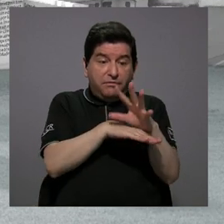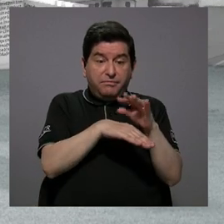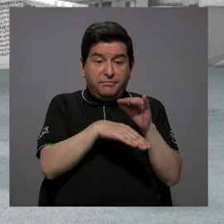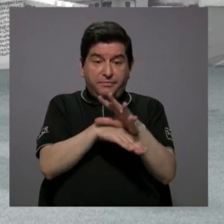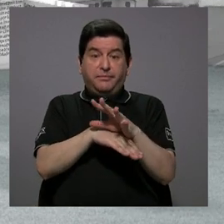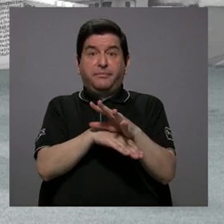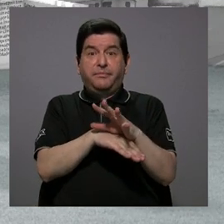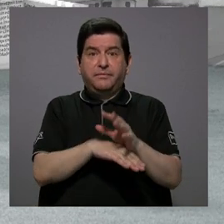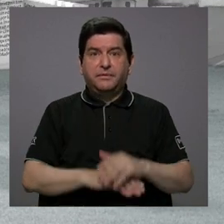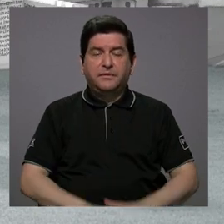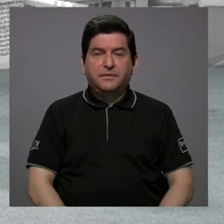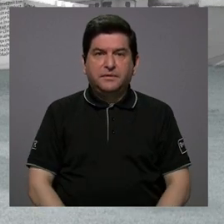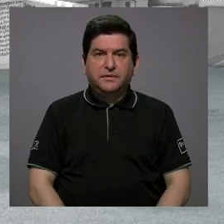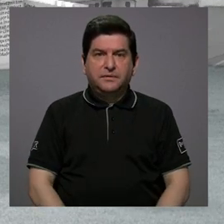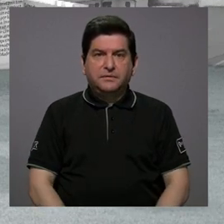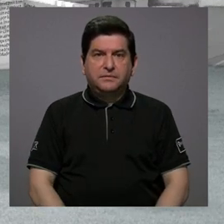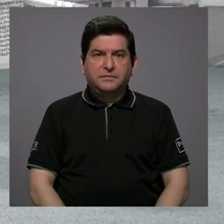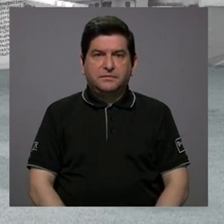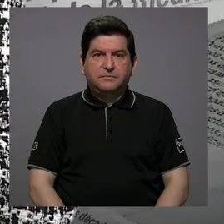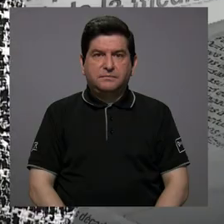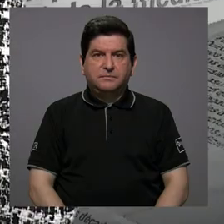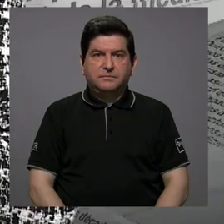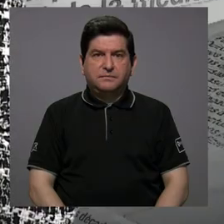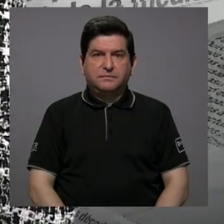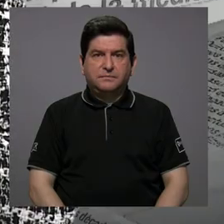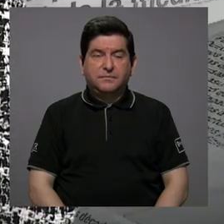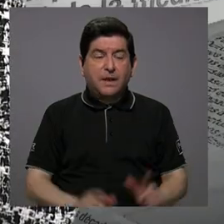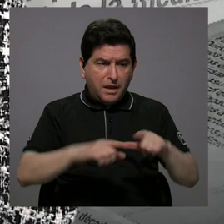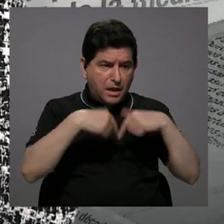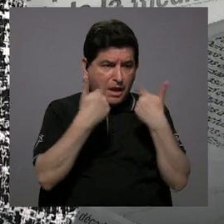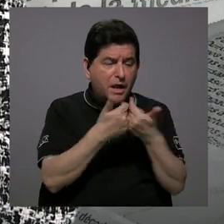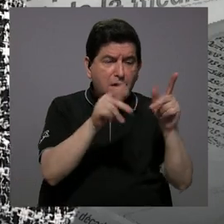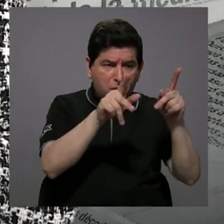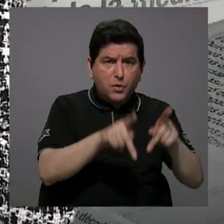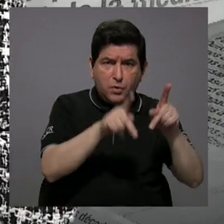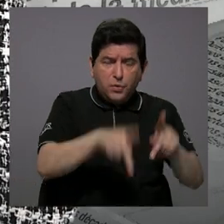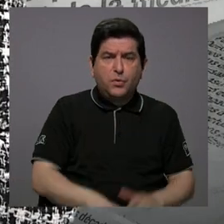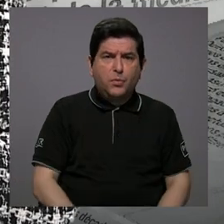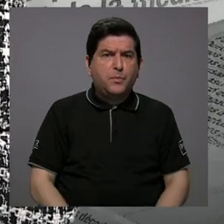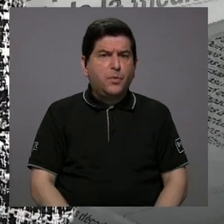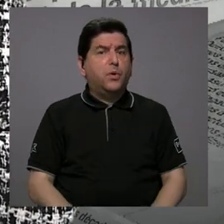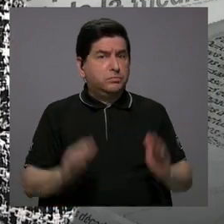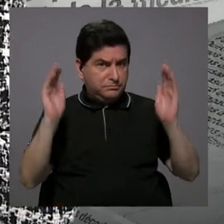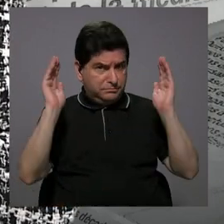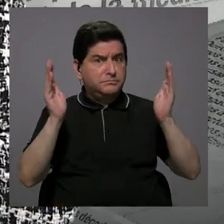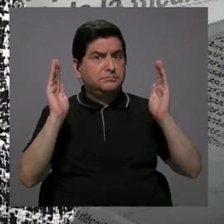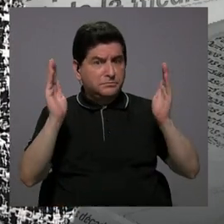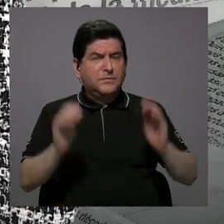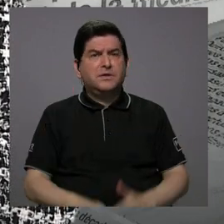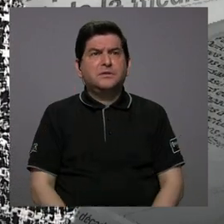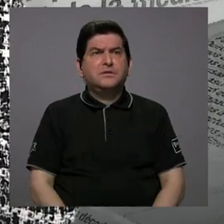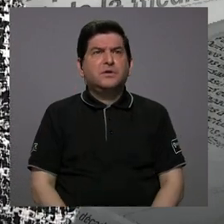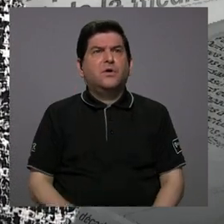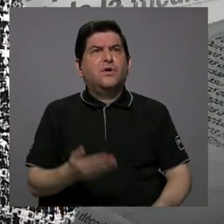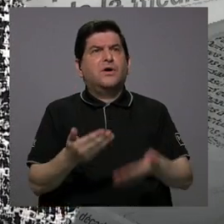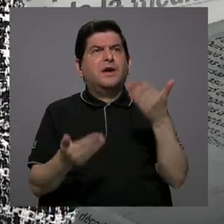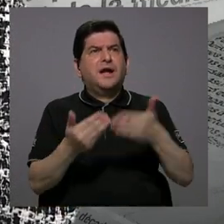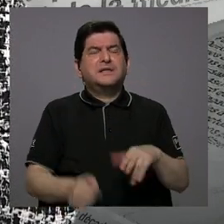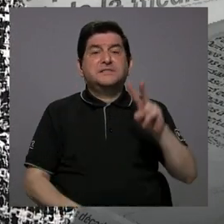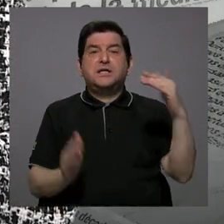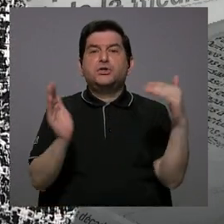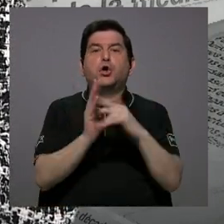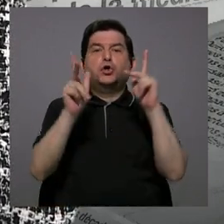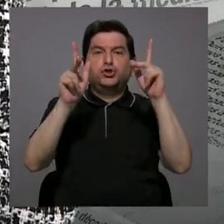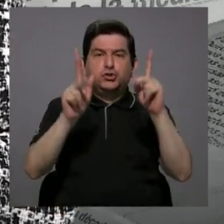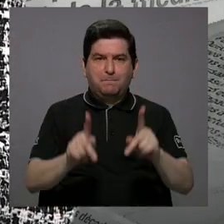en este grupo de personas, que es bastante grande, estamos hablando de cerca de 2.000